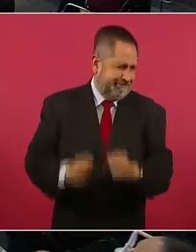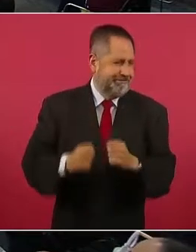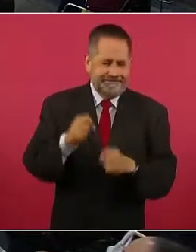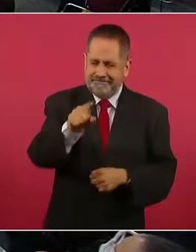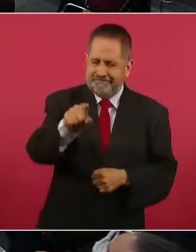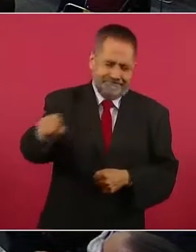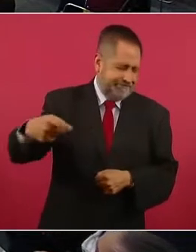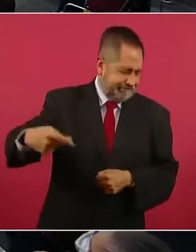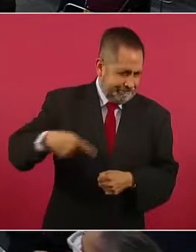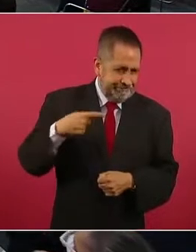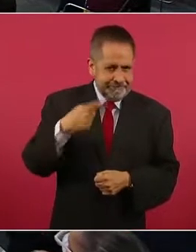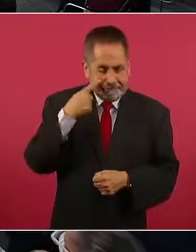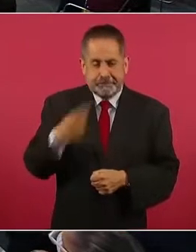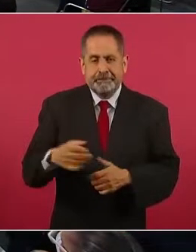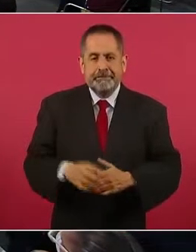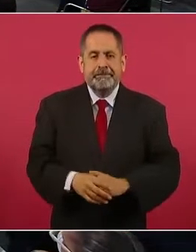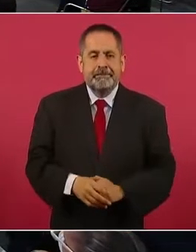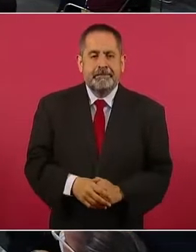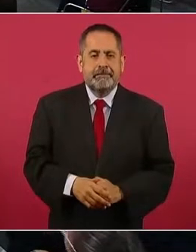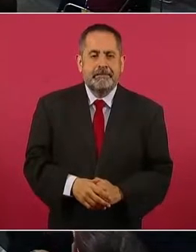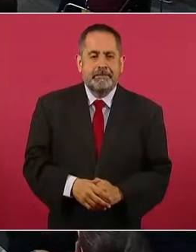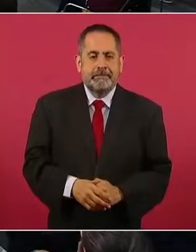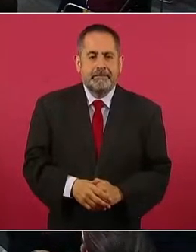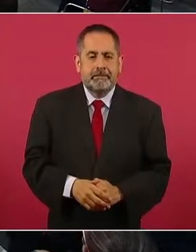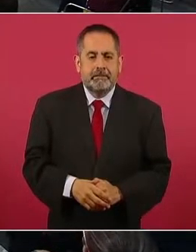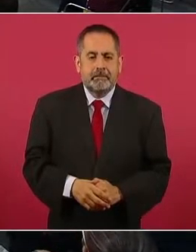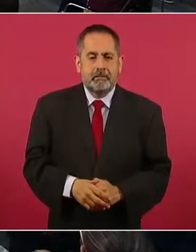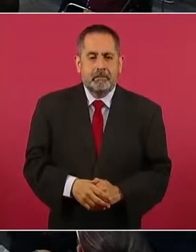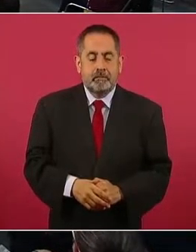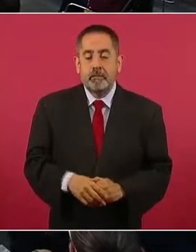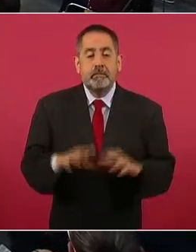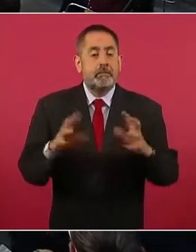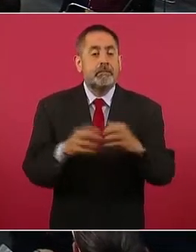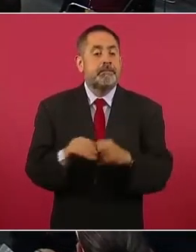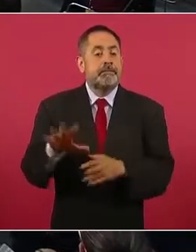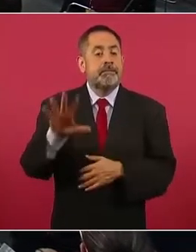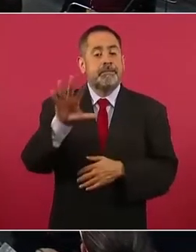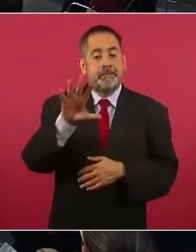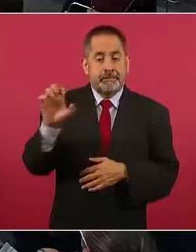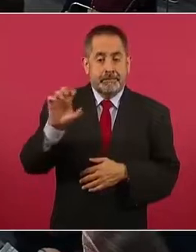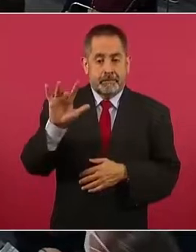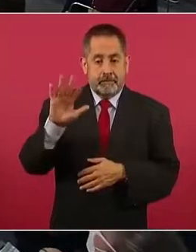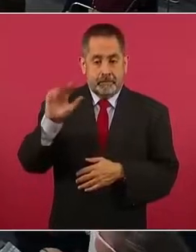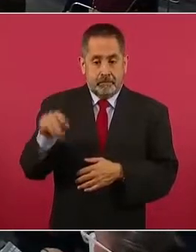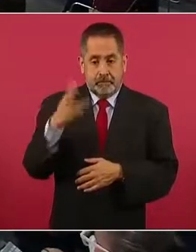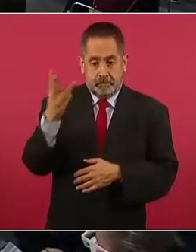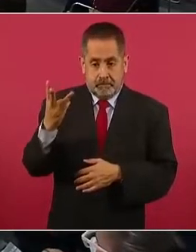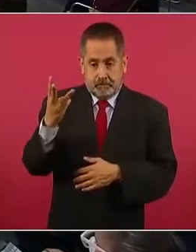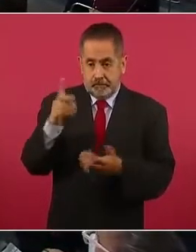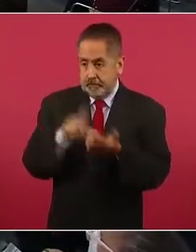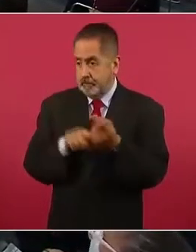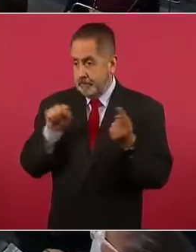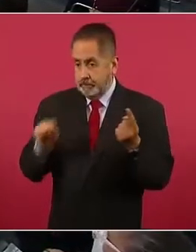de 553 centros